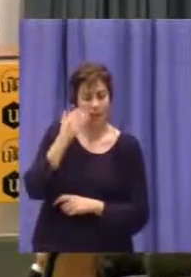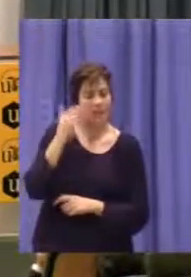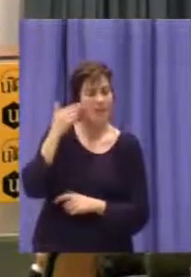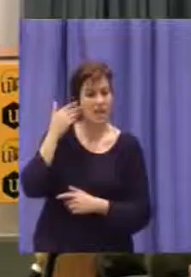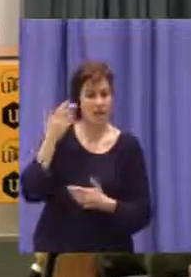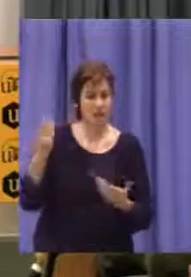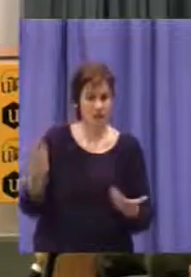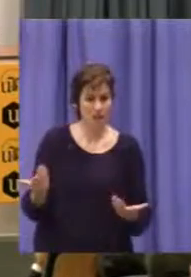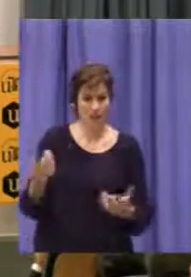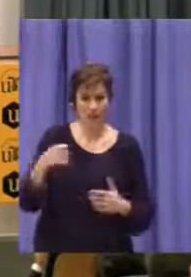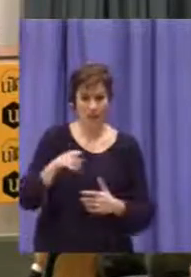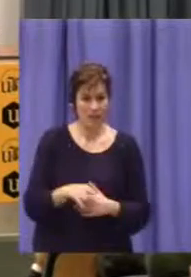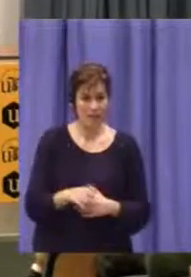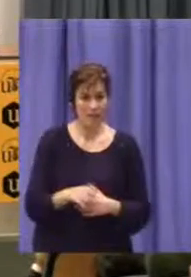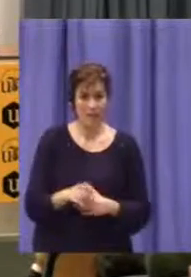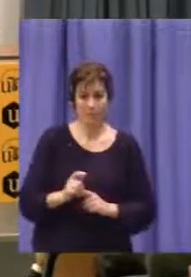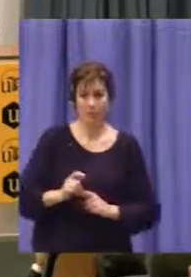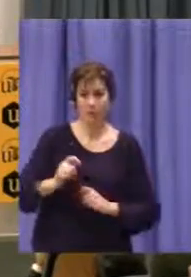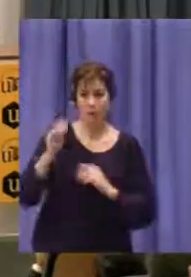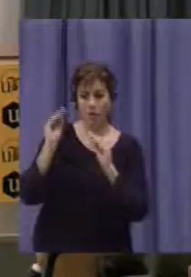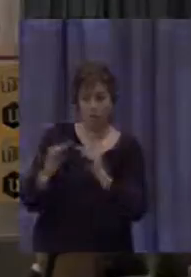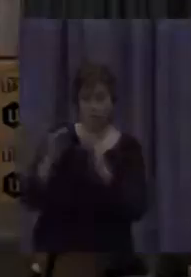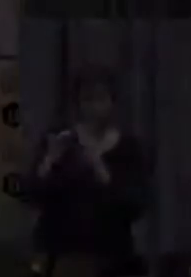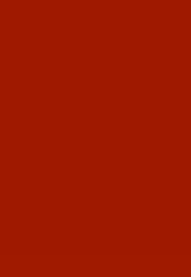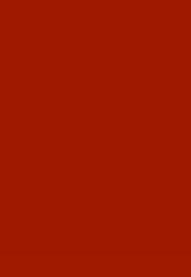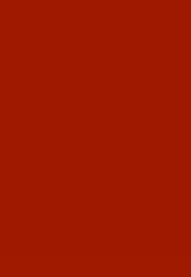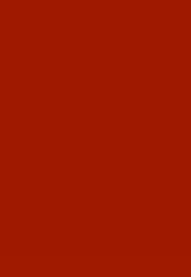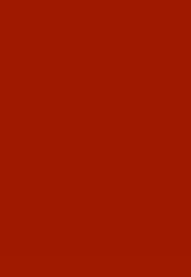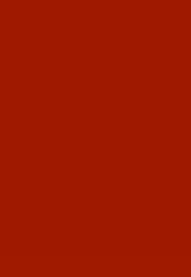y por lo cual dar una formación.